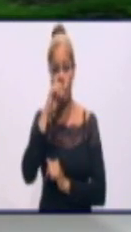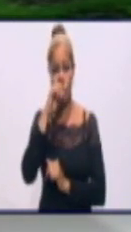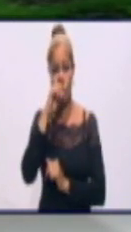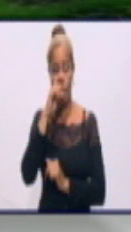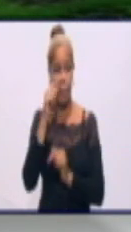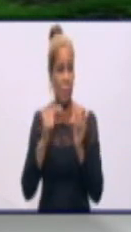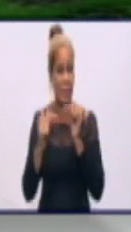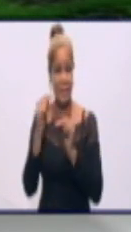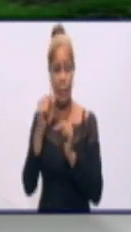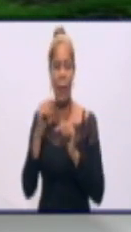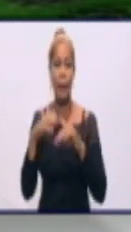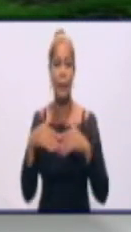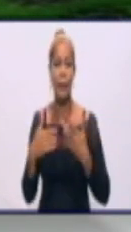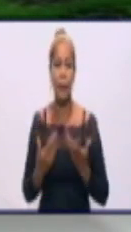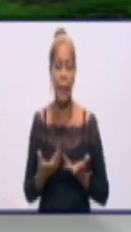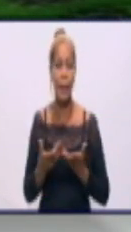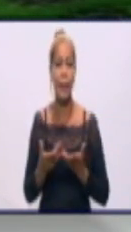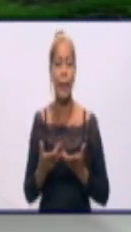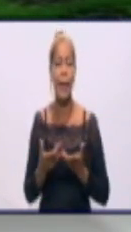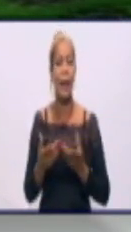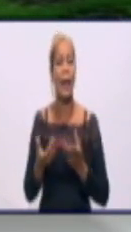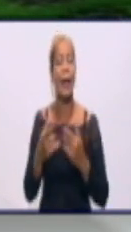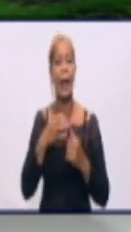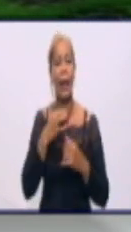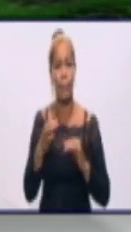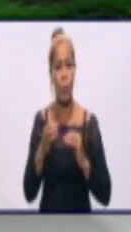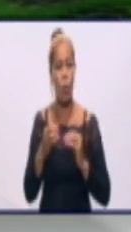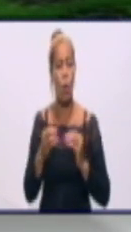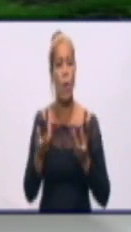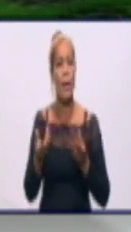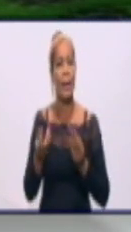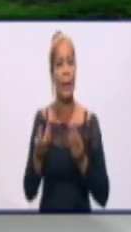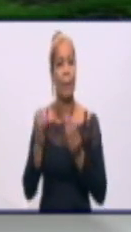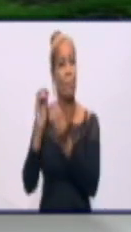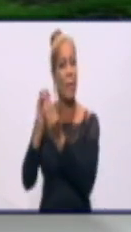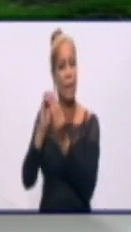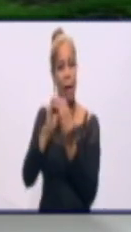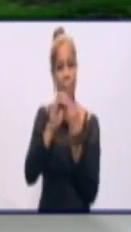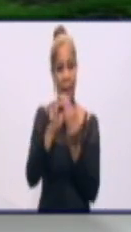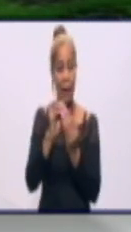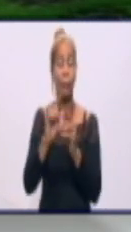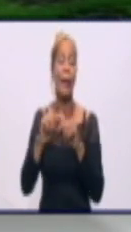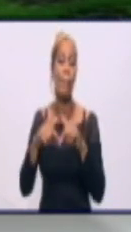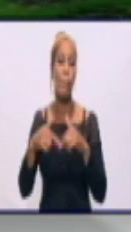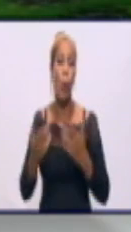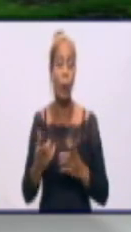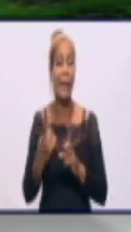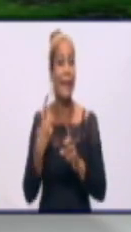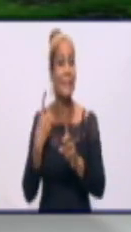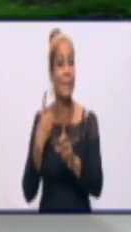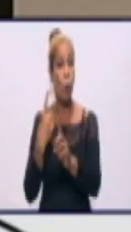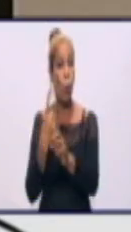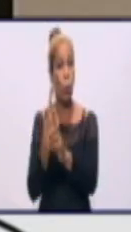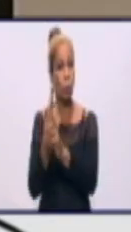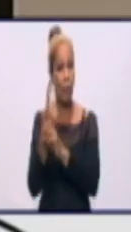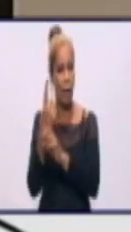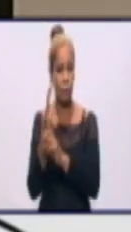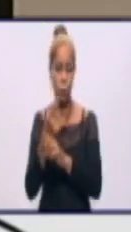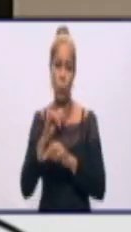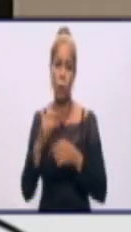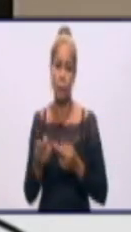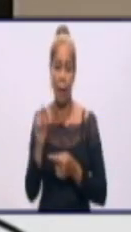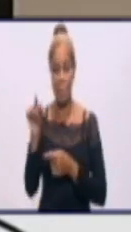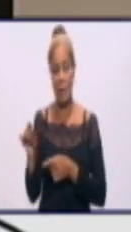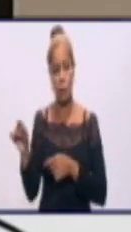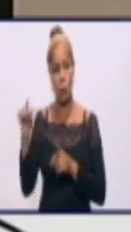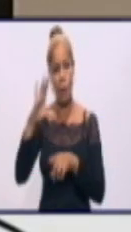fundamentalmente la fuente de infección, ¿dónde ha estado? Han sido contactos de casos confirmados, ya dígase mamá, papá,